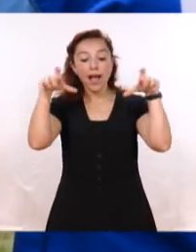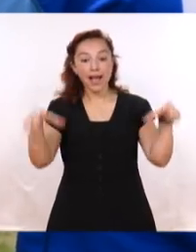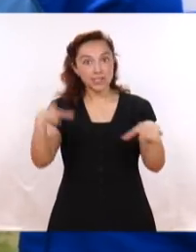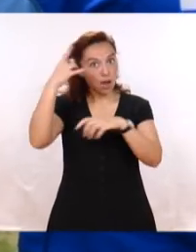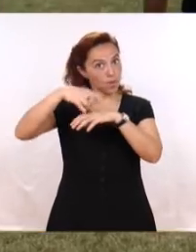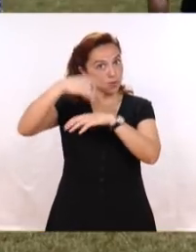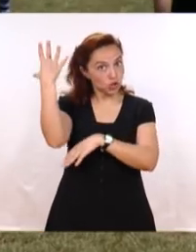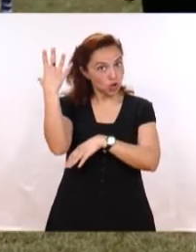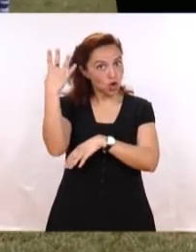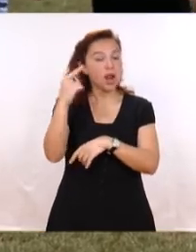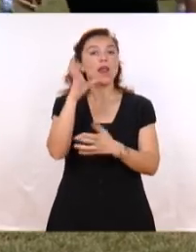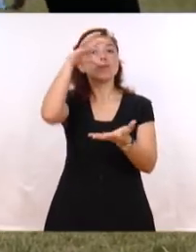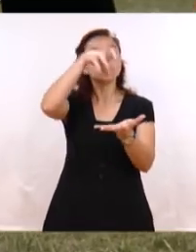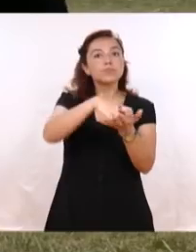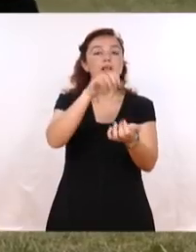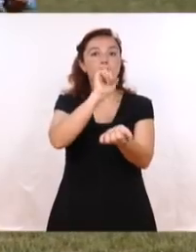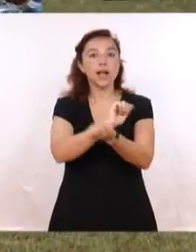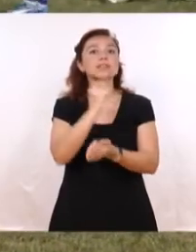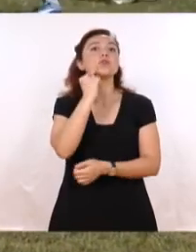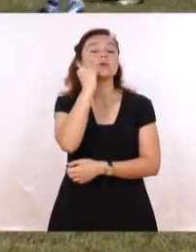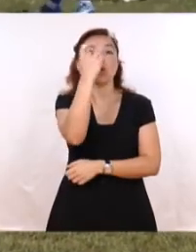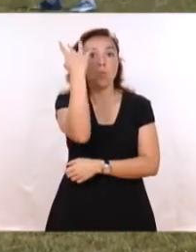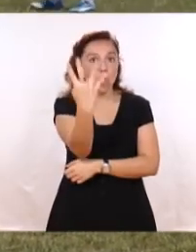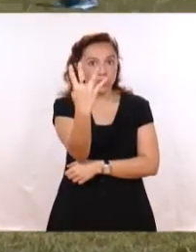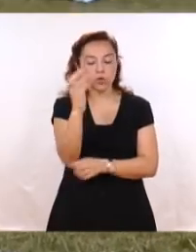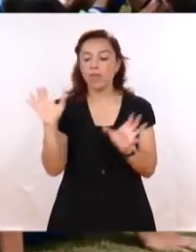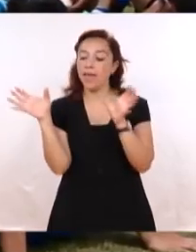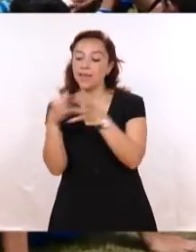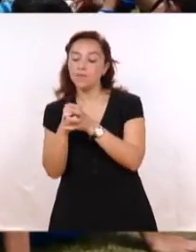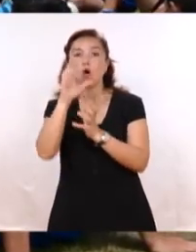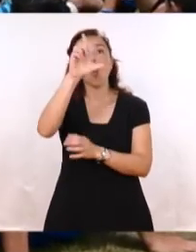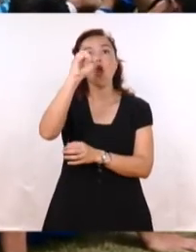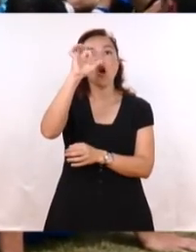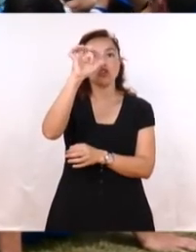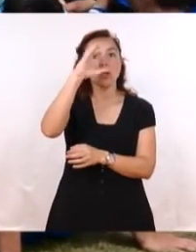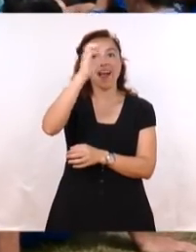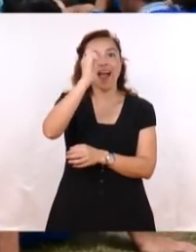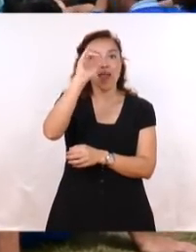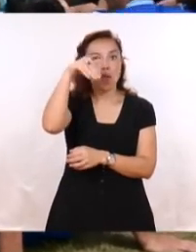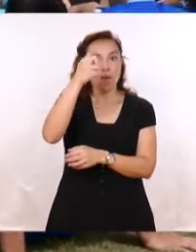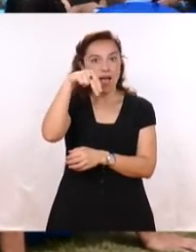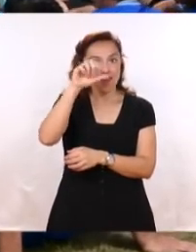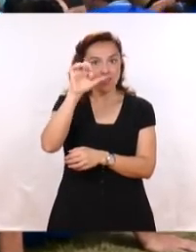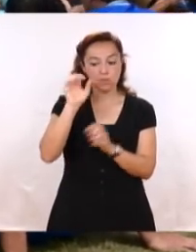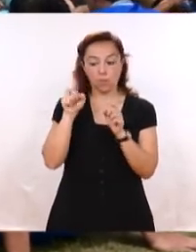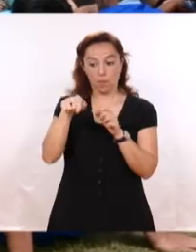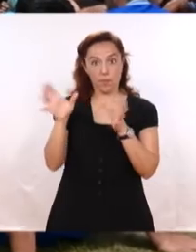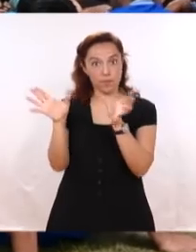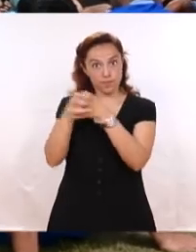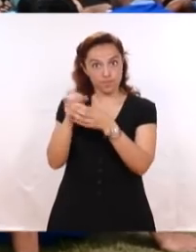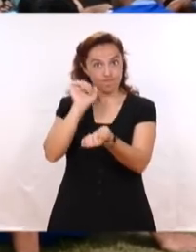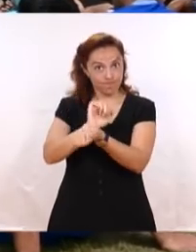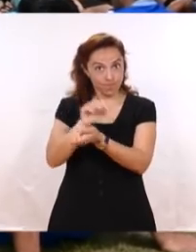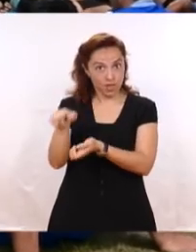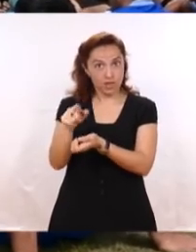Que se encuentra en la unidad número 4 de Santiago Vázquez Y el equipo de los Caimanes Compuesto por personas privadas de libertad Recibieron a